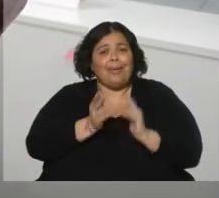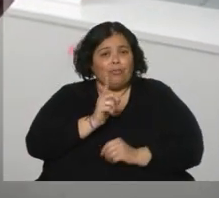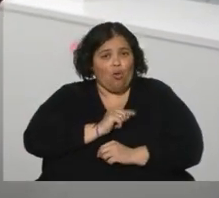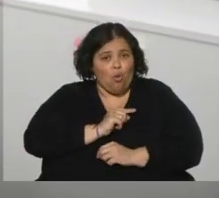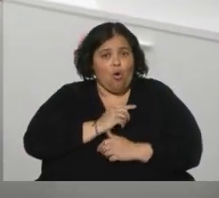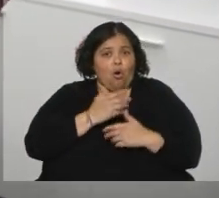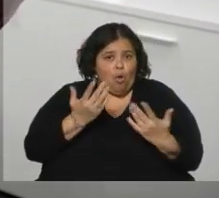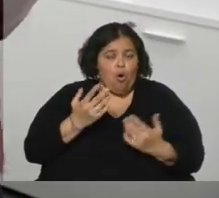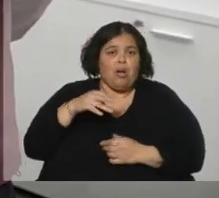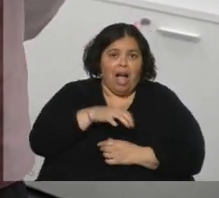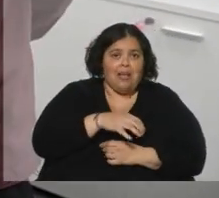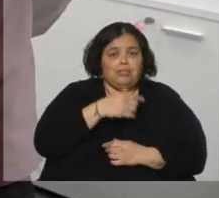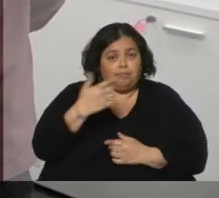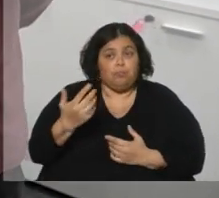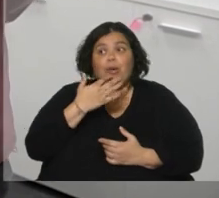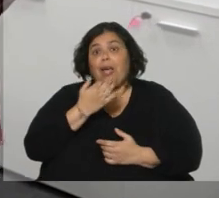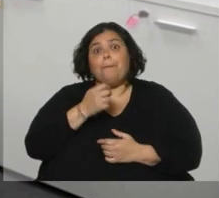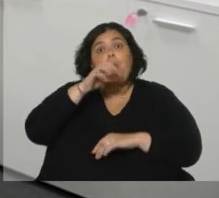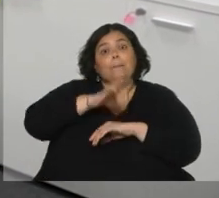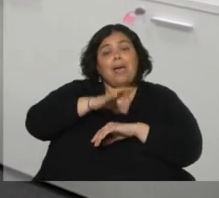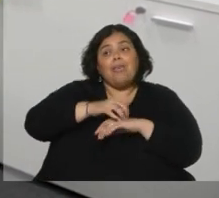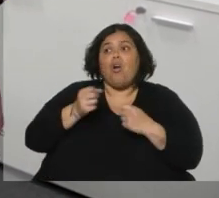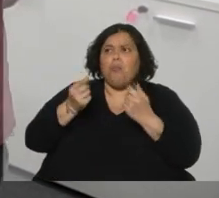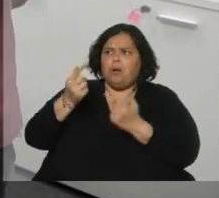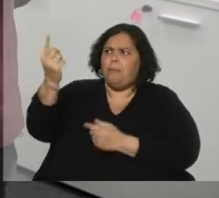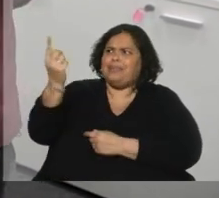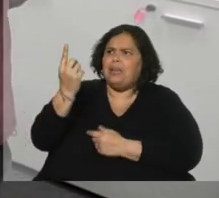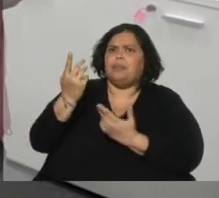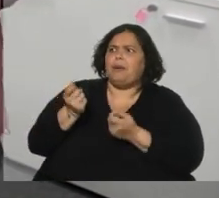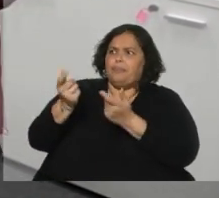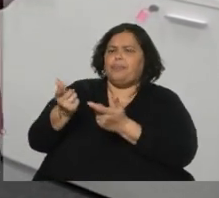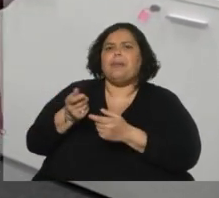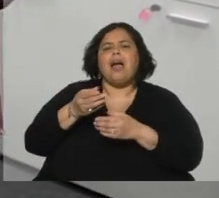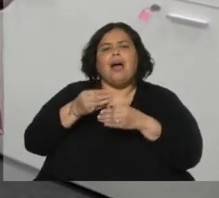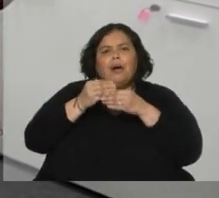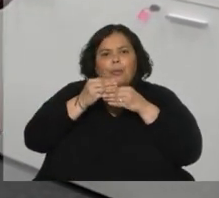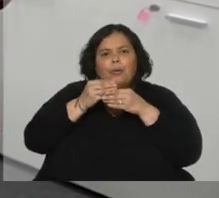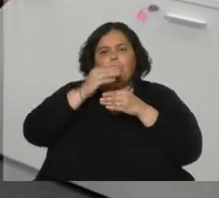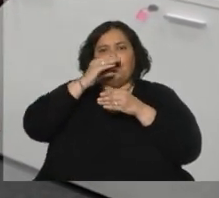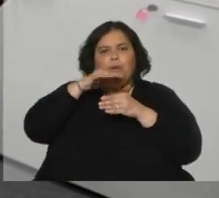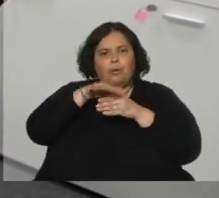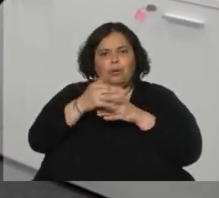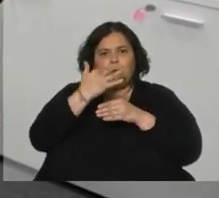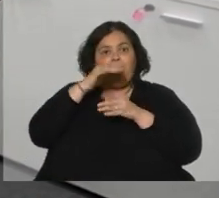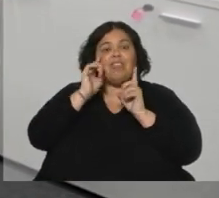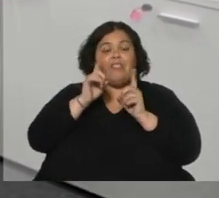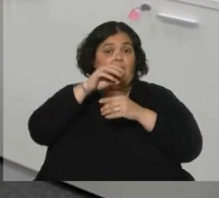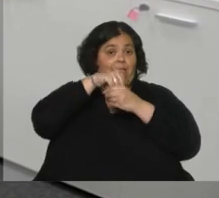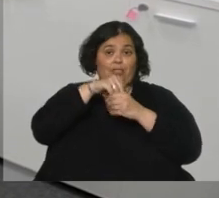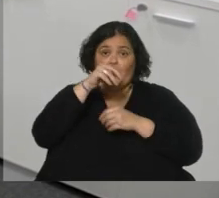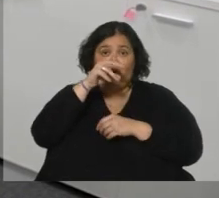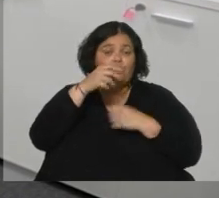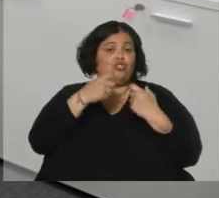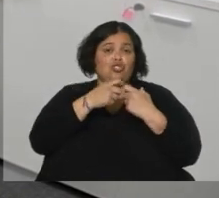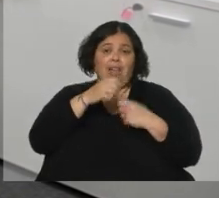habilitara, sería el médico que prescribe la flor para vapear y eso tendría que estar disponible en la farmacia de la mutualista o en